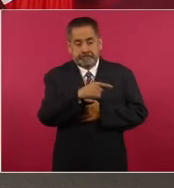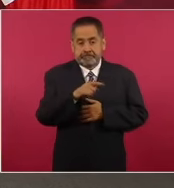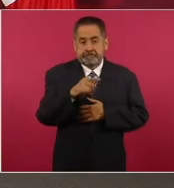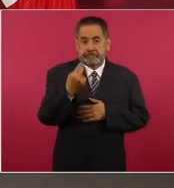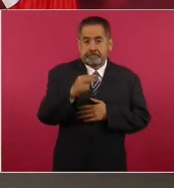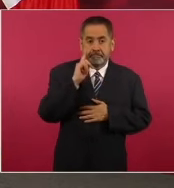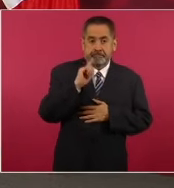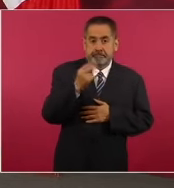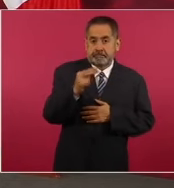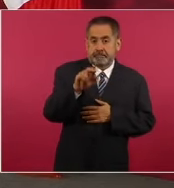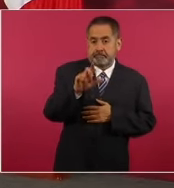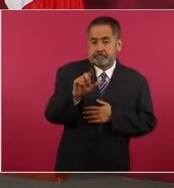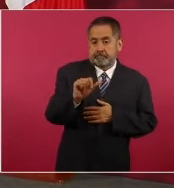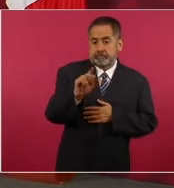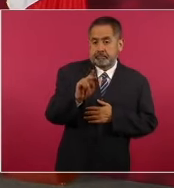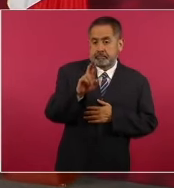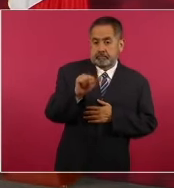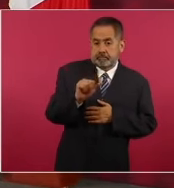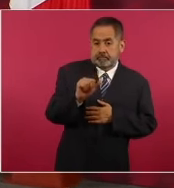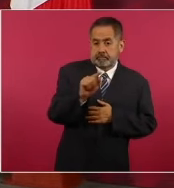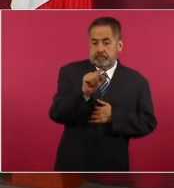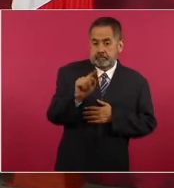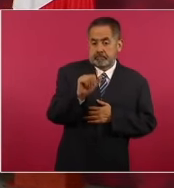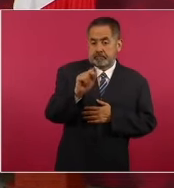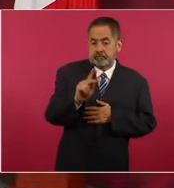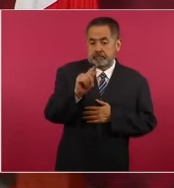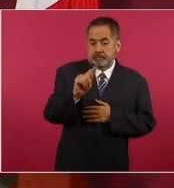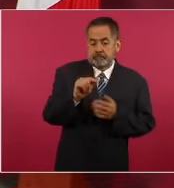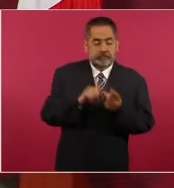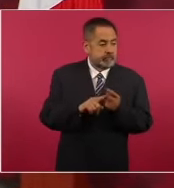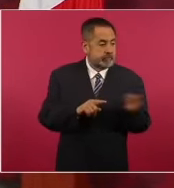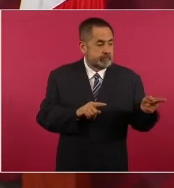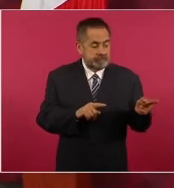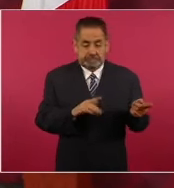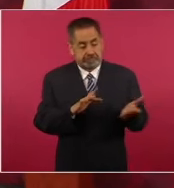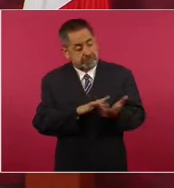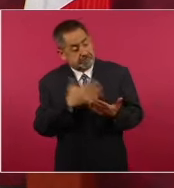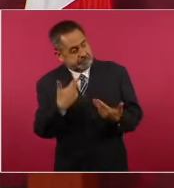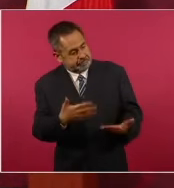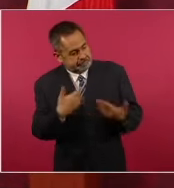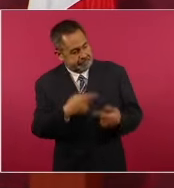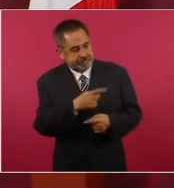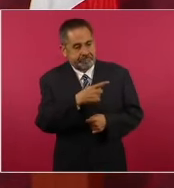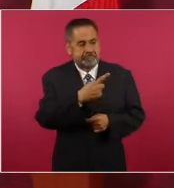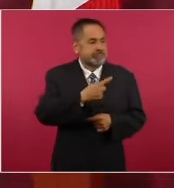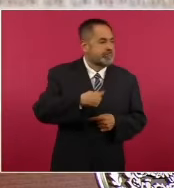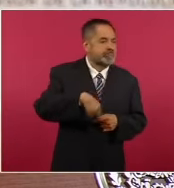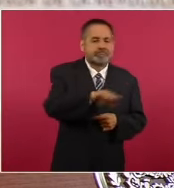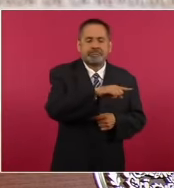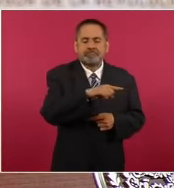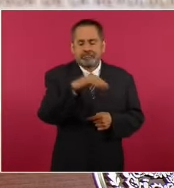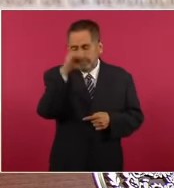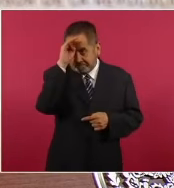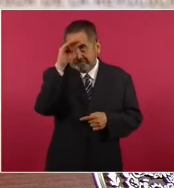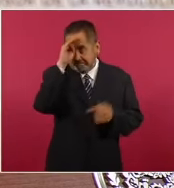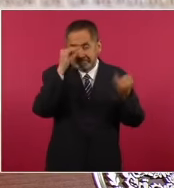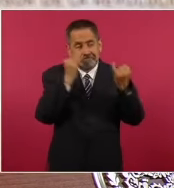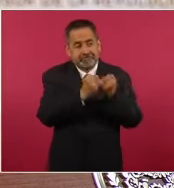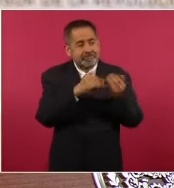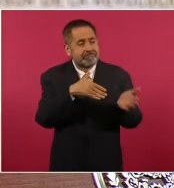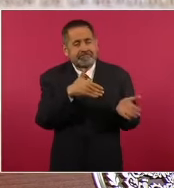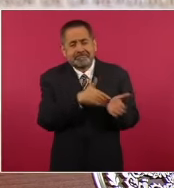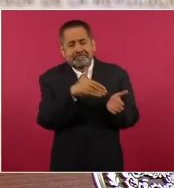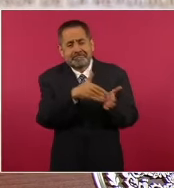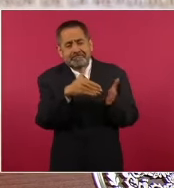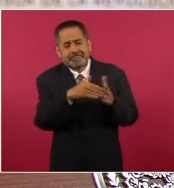porque no es nada más ella, así piensan millones,